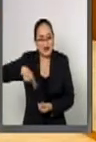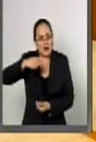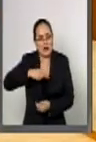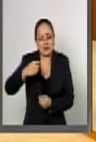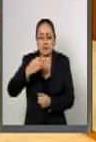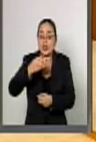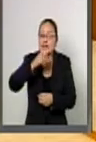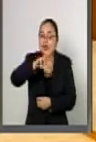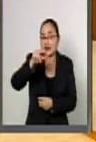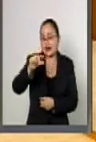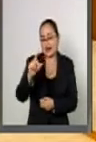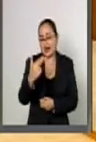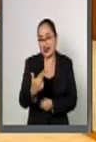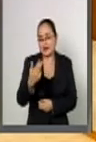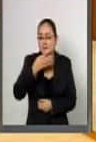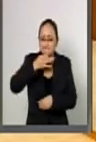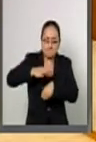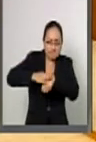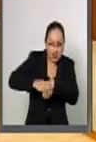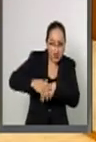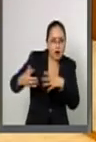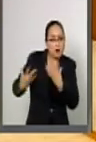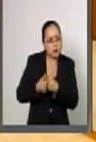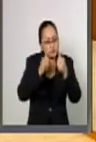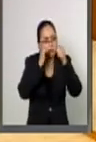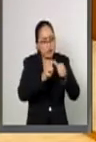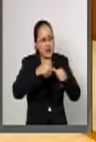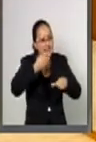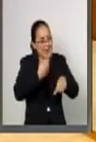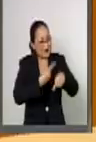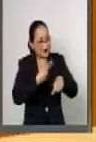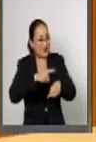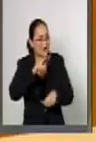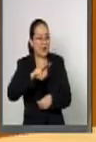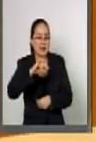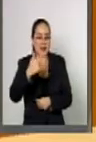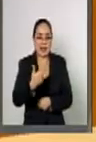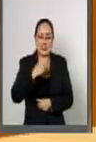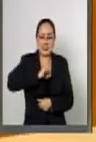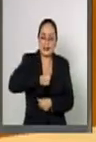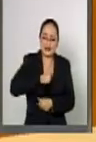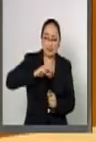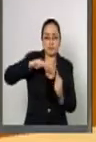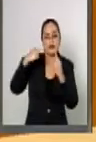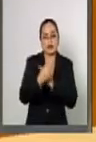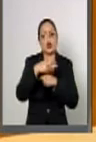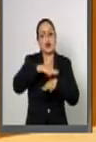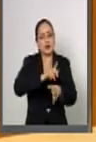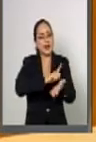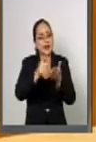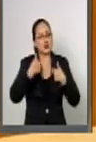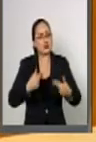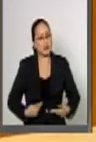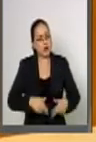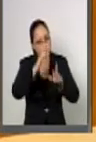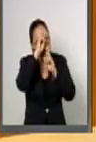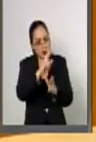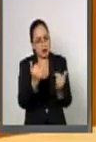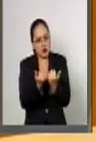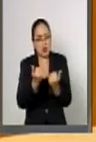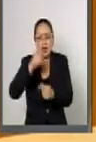CNDH para atender la pandemia de VIH SIDA con enfoque de derecho humano y erradicar la